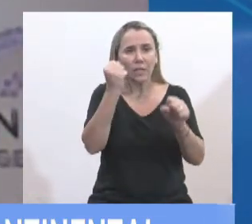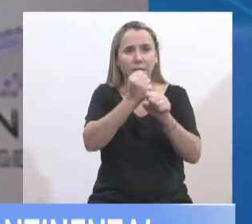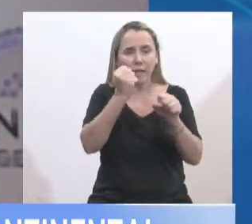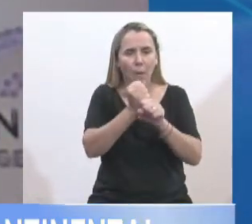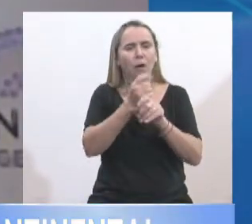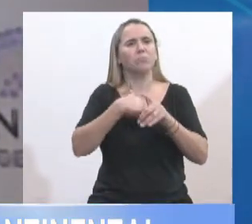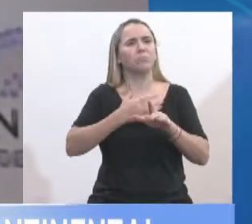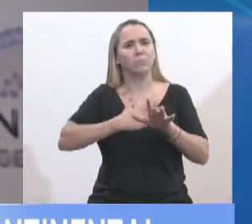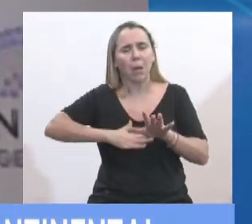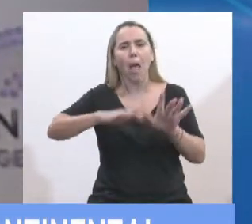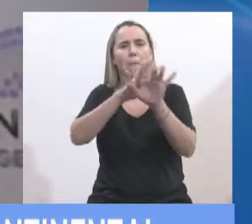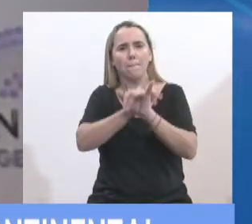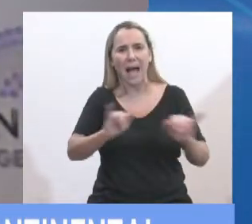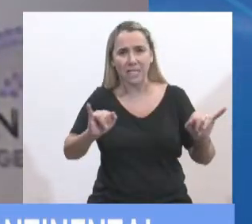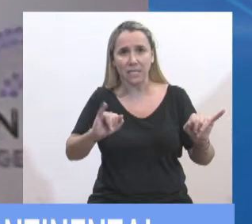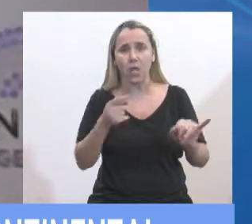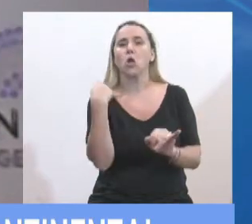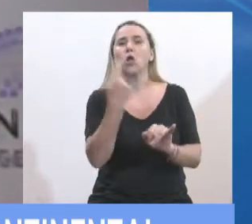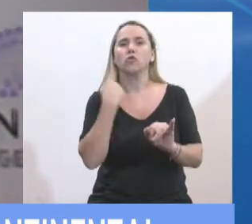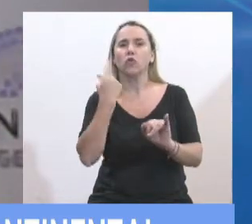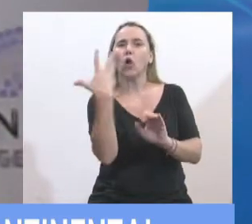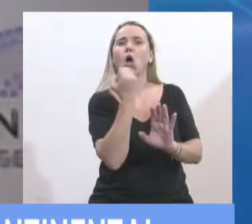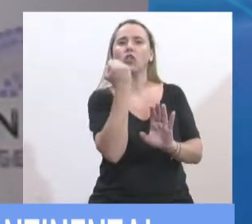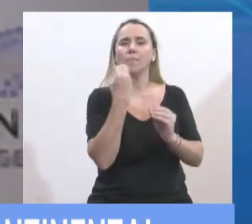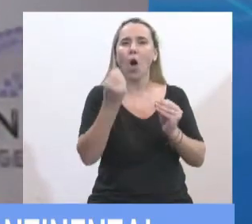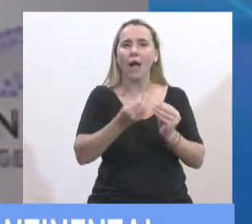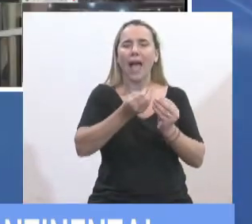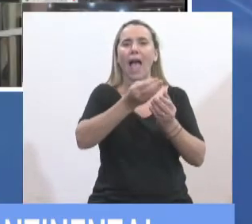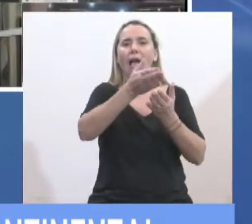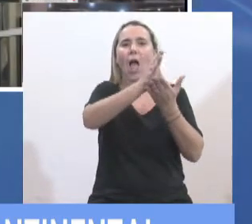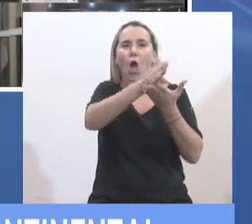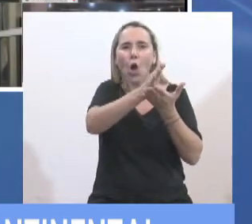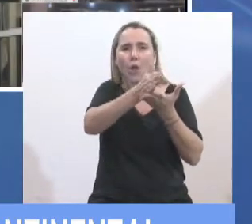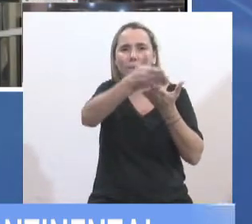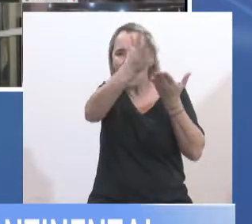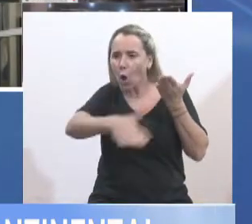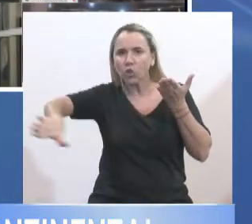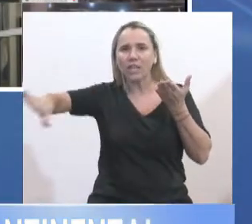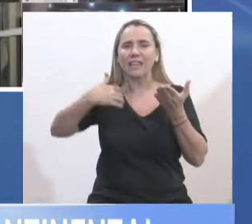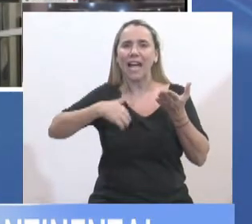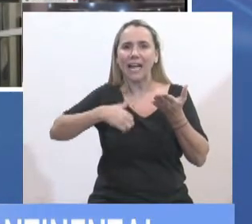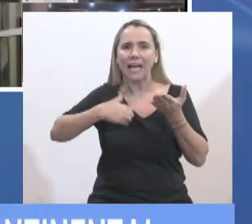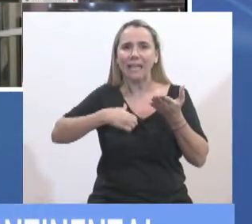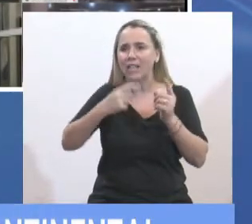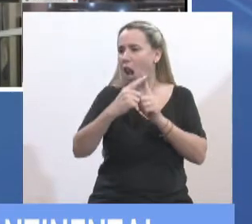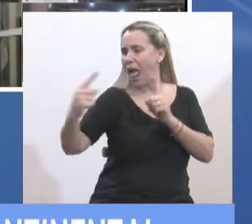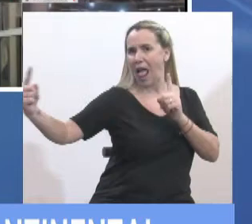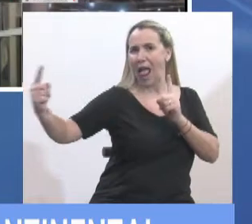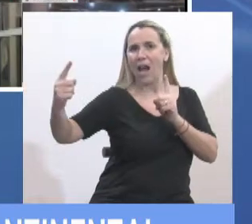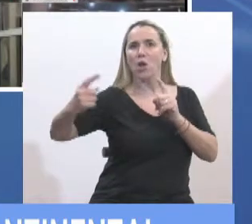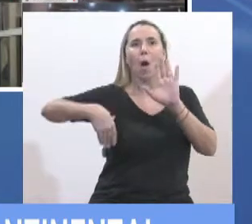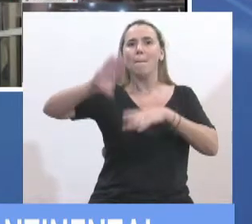en paz y pudimos lograr que el margen continental argentino sea uno de los más extensos del mundo y